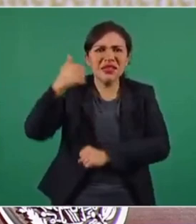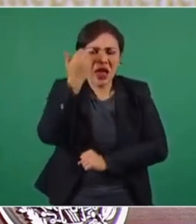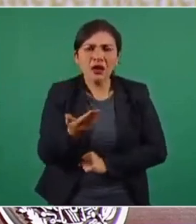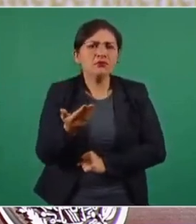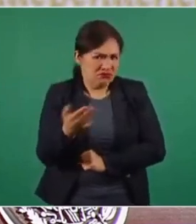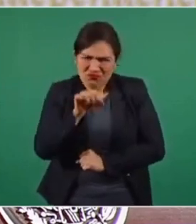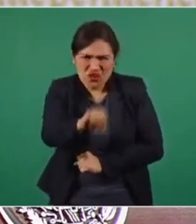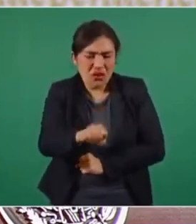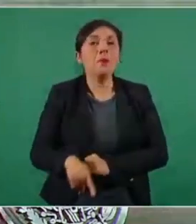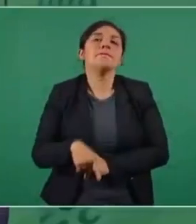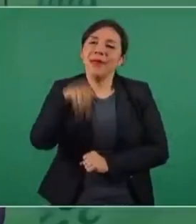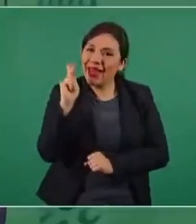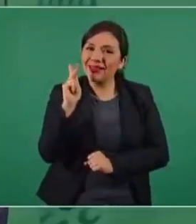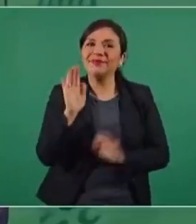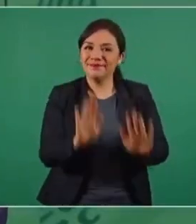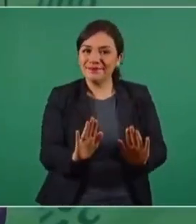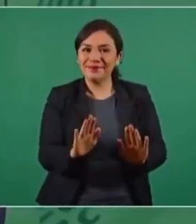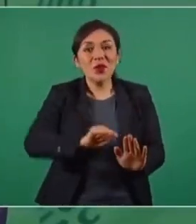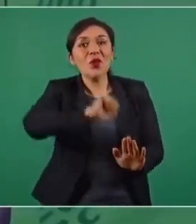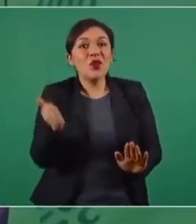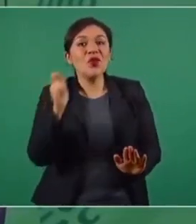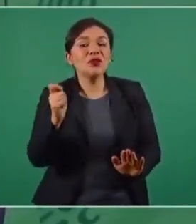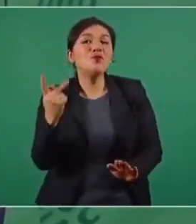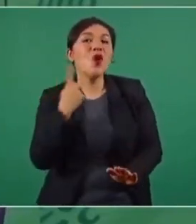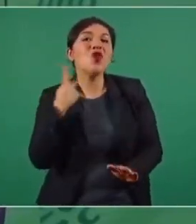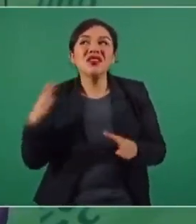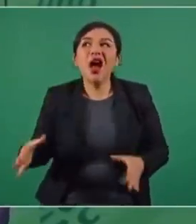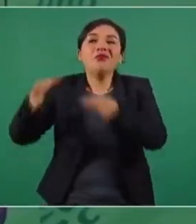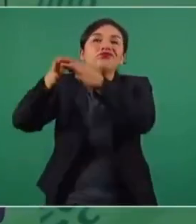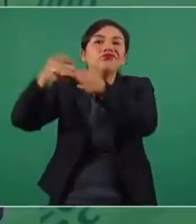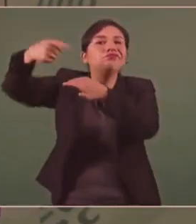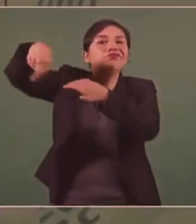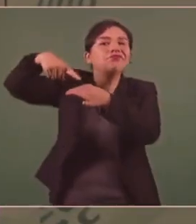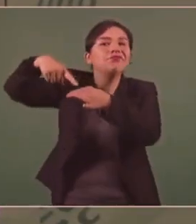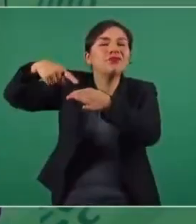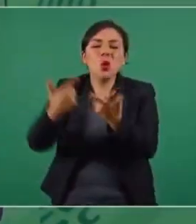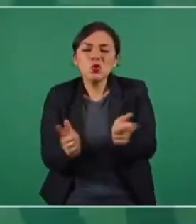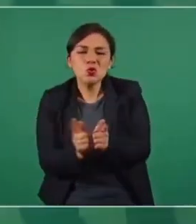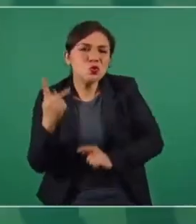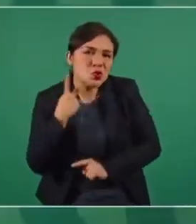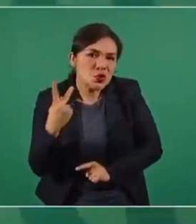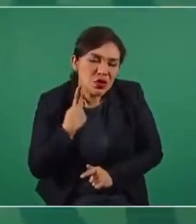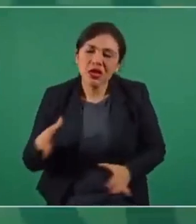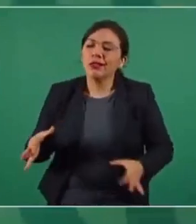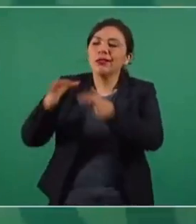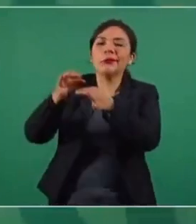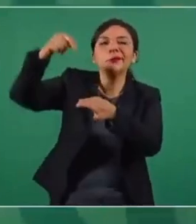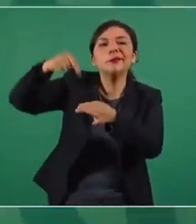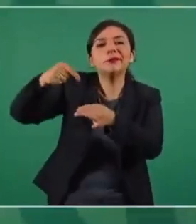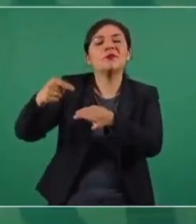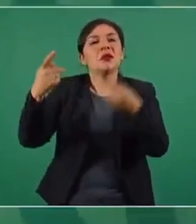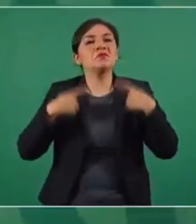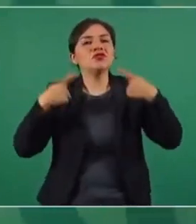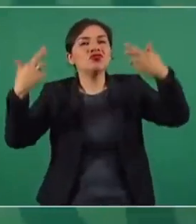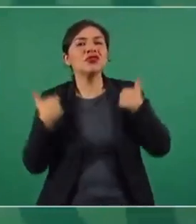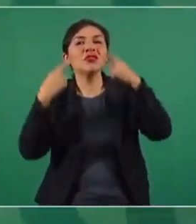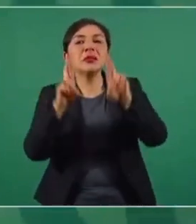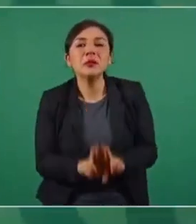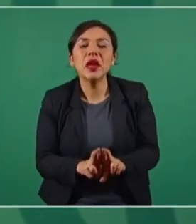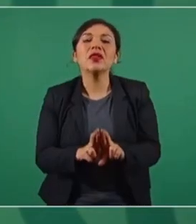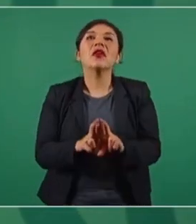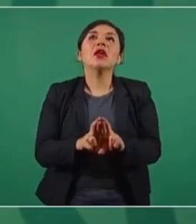Pero desde luego hay una parte que tiene que ver con la politiquería, los partidos, los representantes